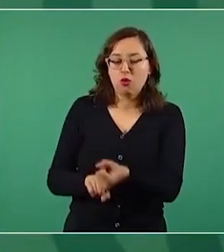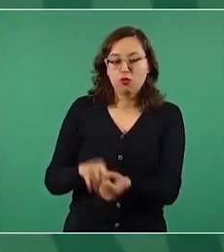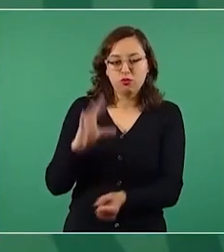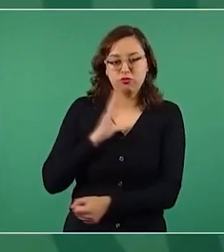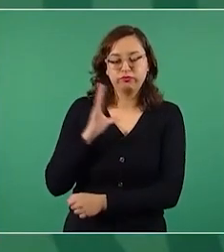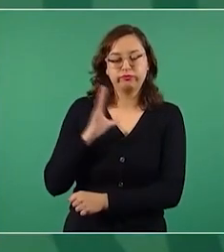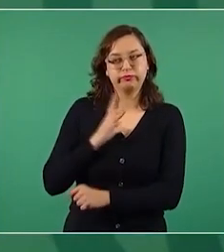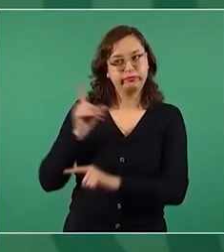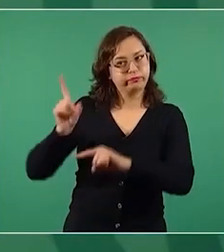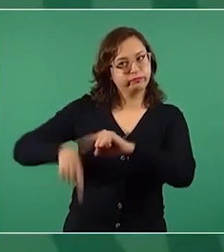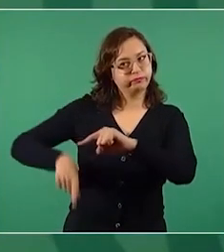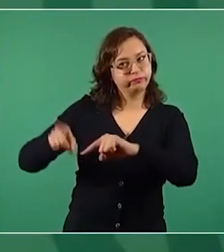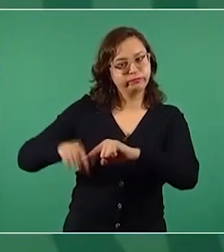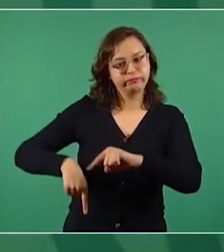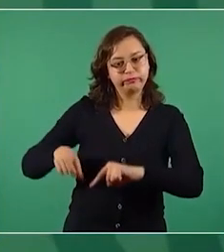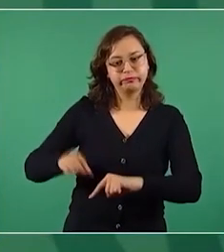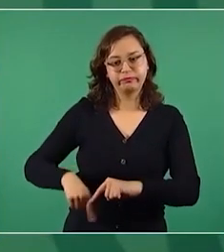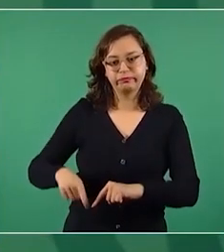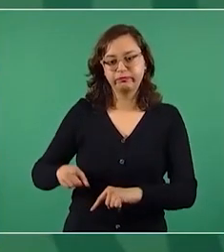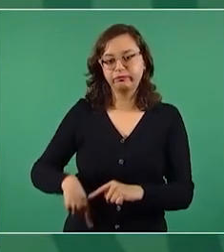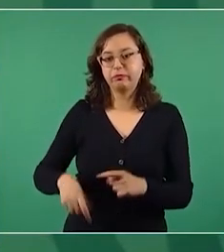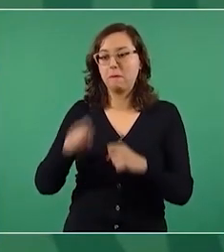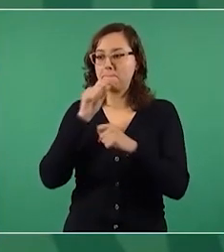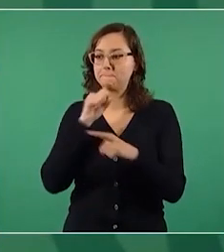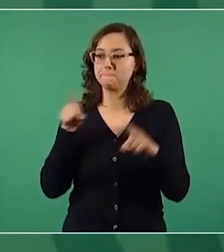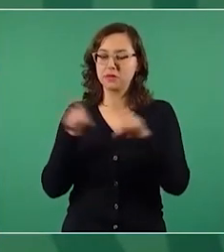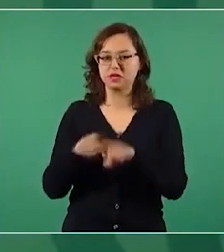y de autoritarismo